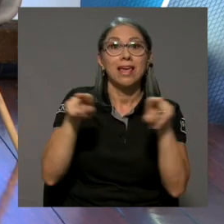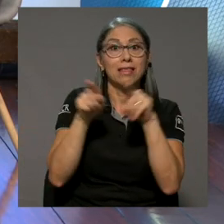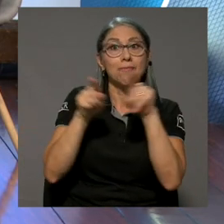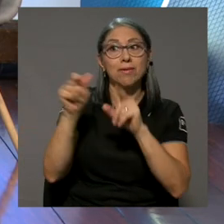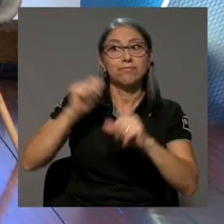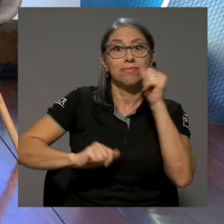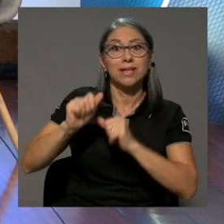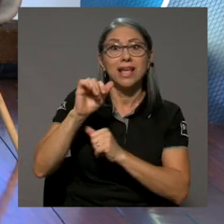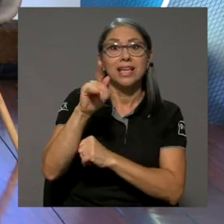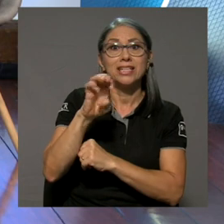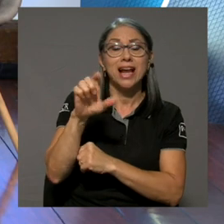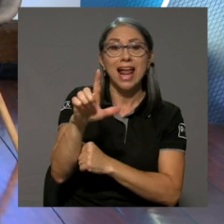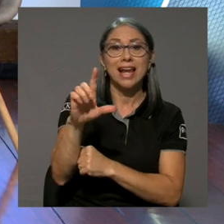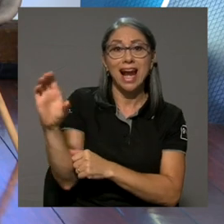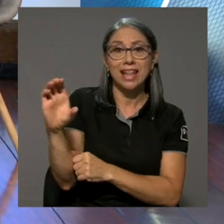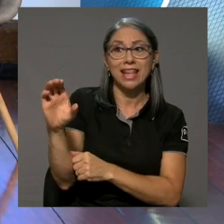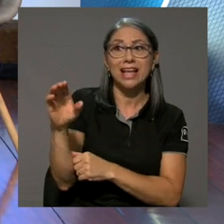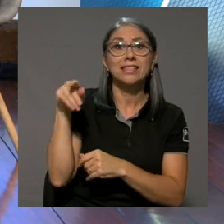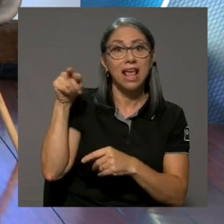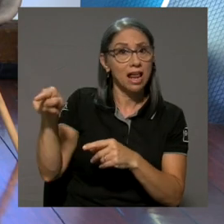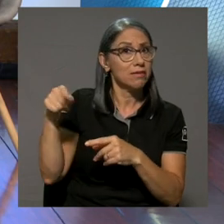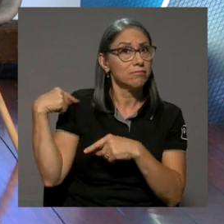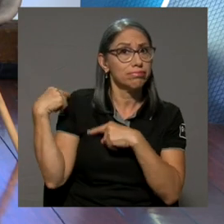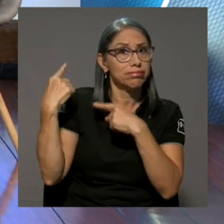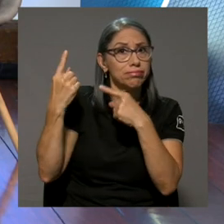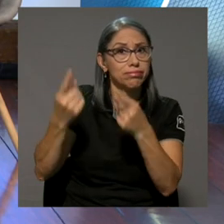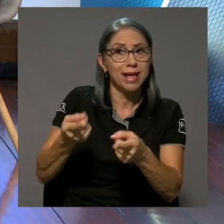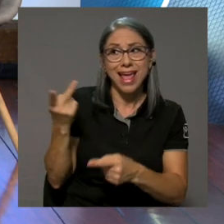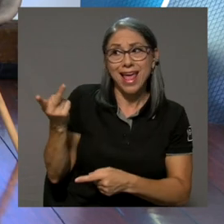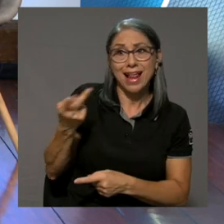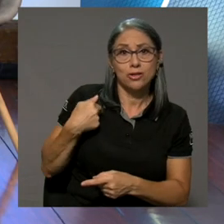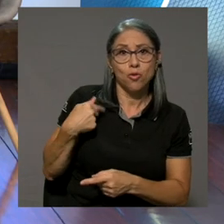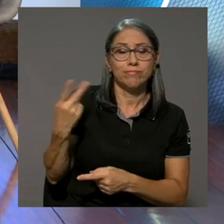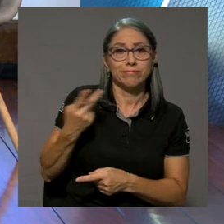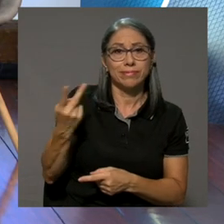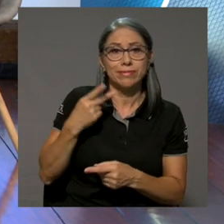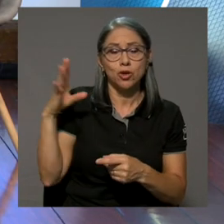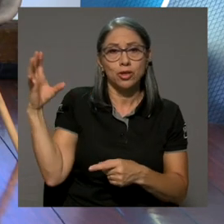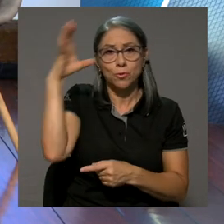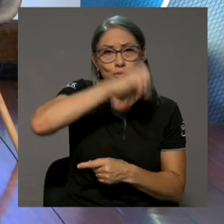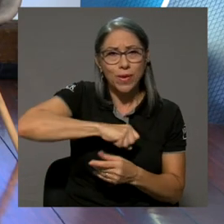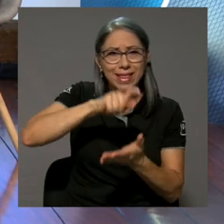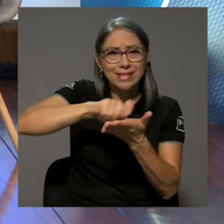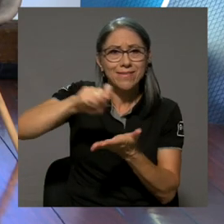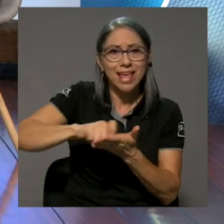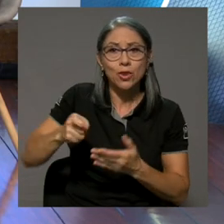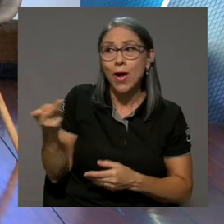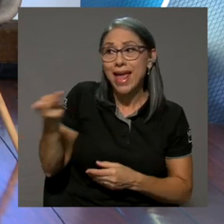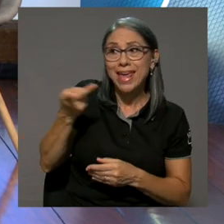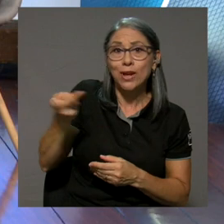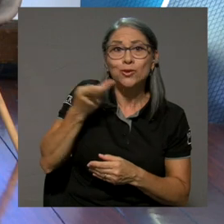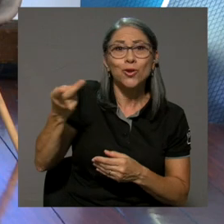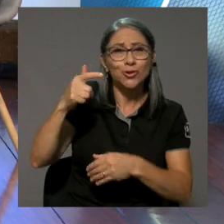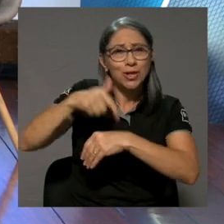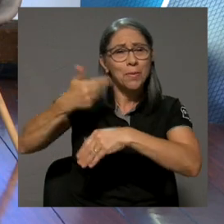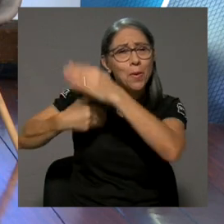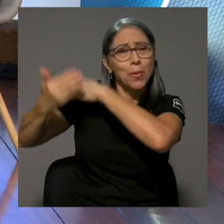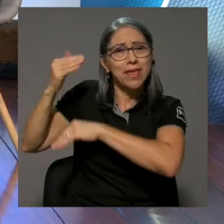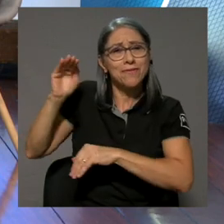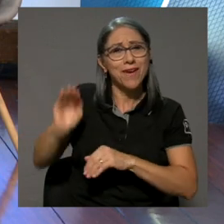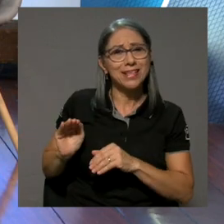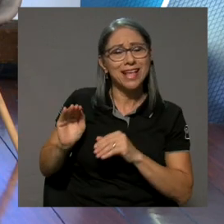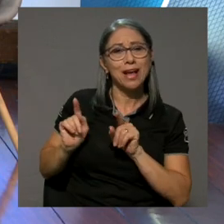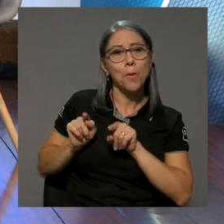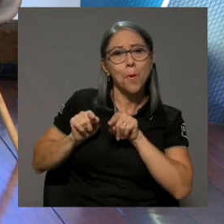fotografía e incluso estrella, empieza y termina la película. Nos dimos cuenta, escribiendo, que tuvimos infancias paralelas